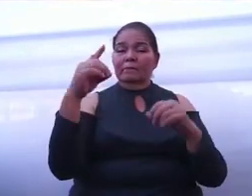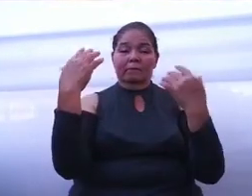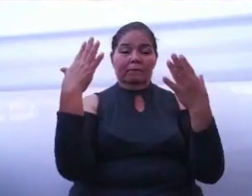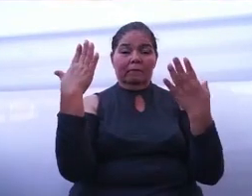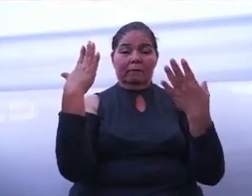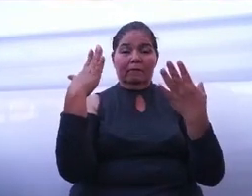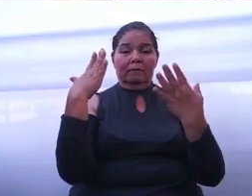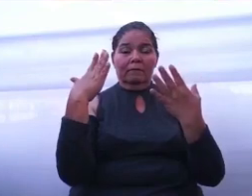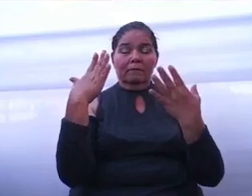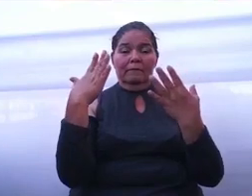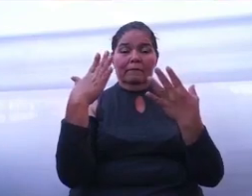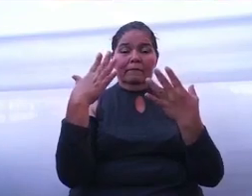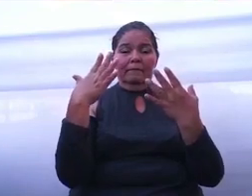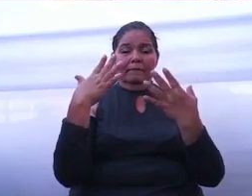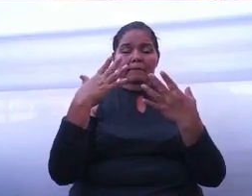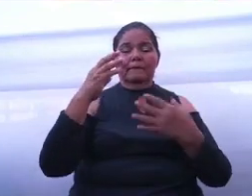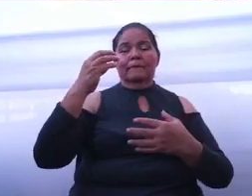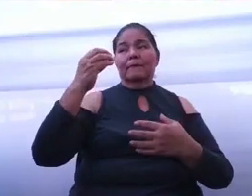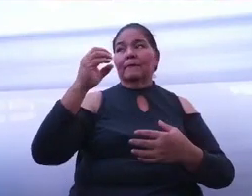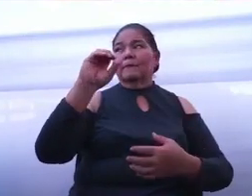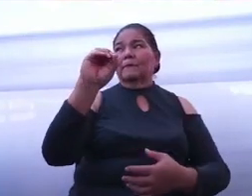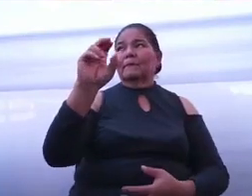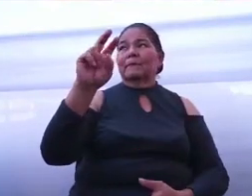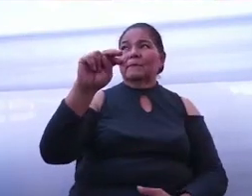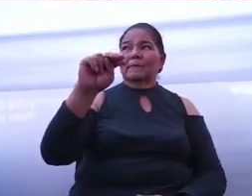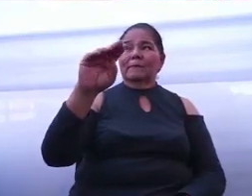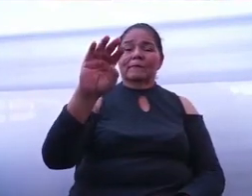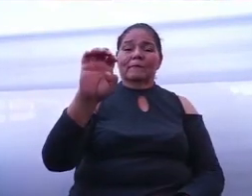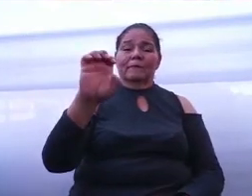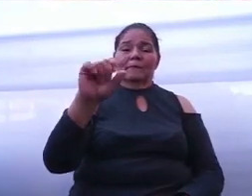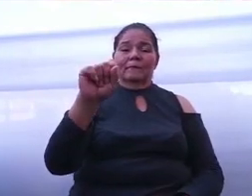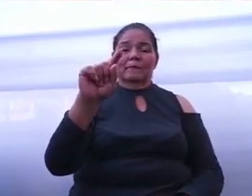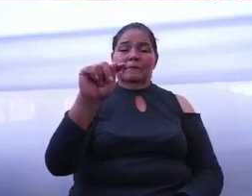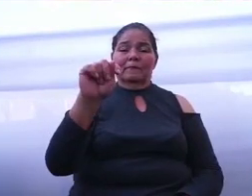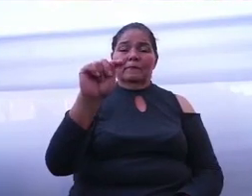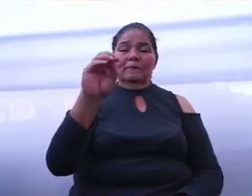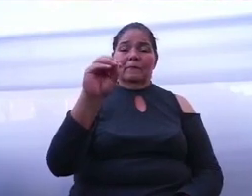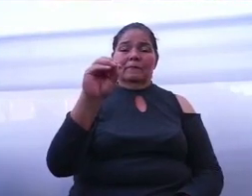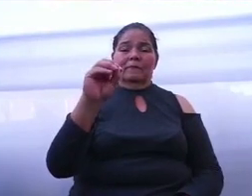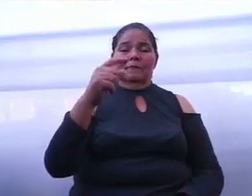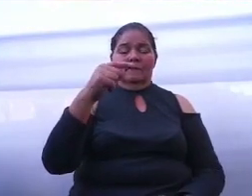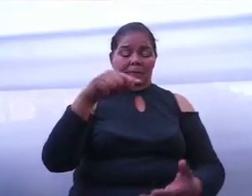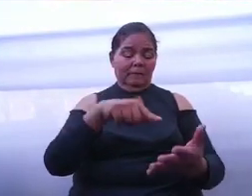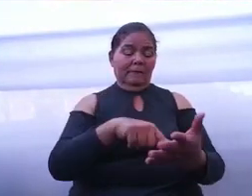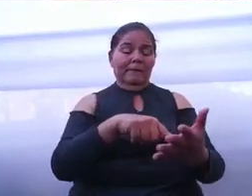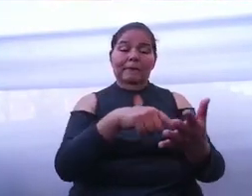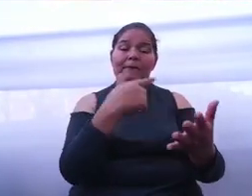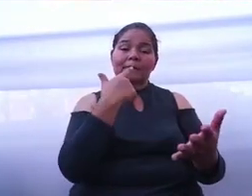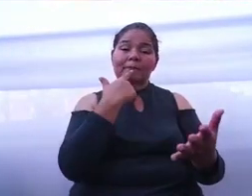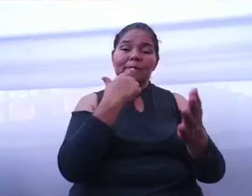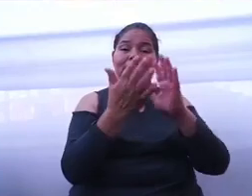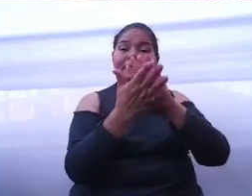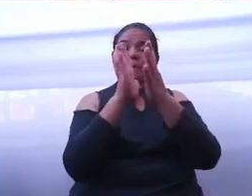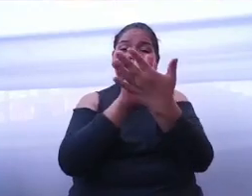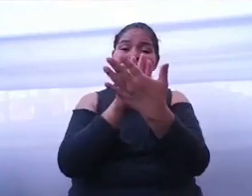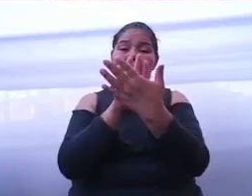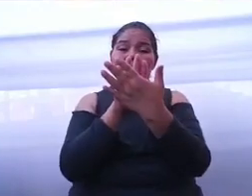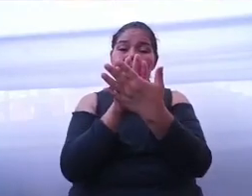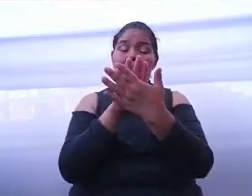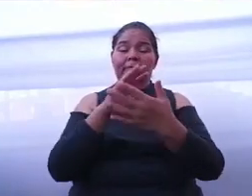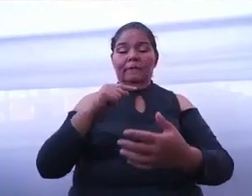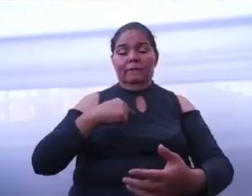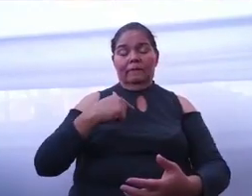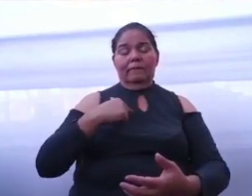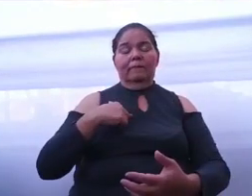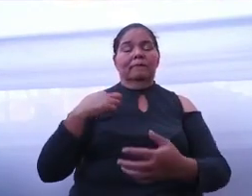de la honestidad que hará que Celaya se transforme. Nuestro compromiso es